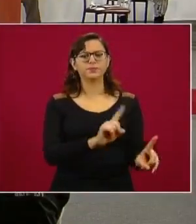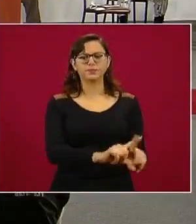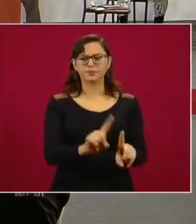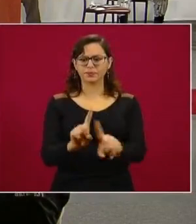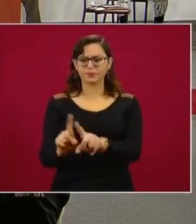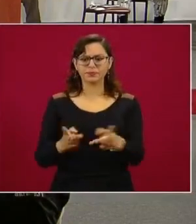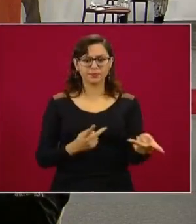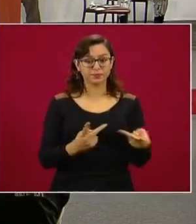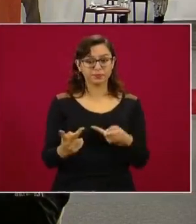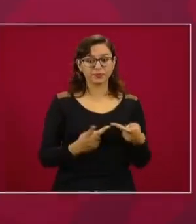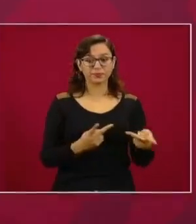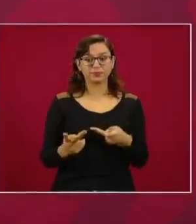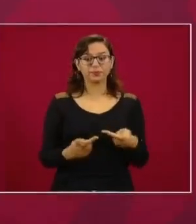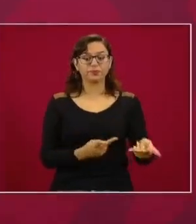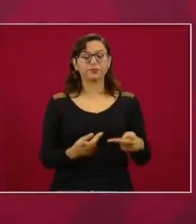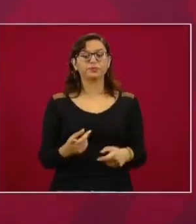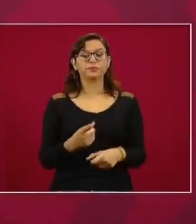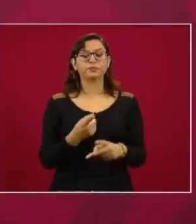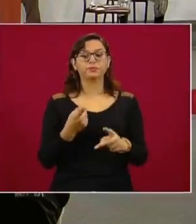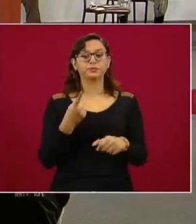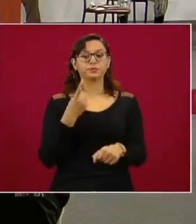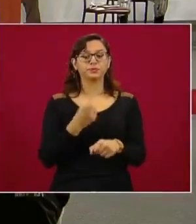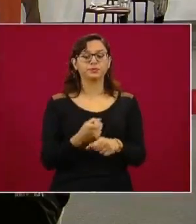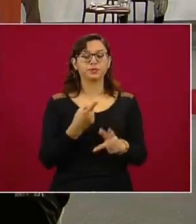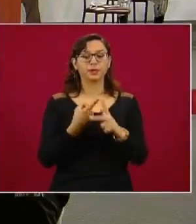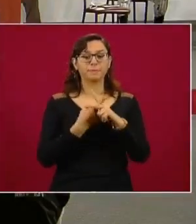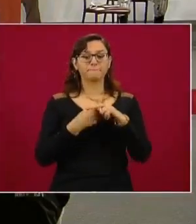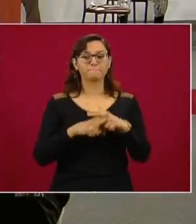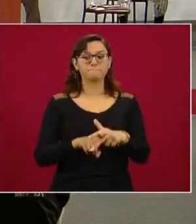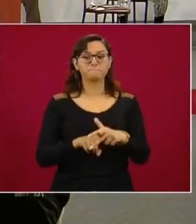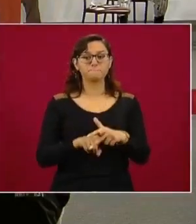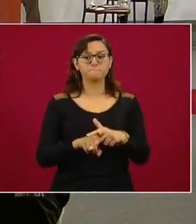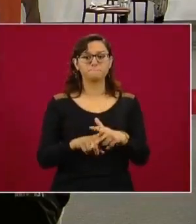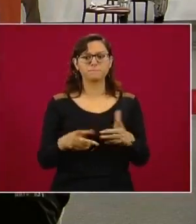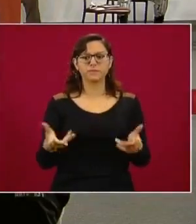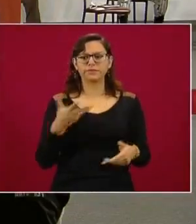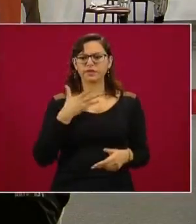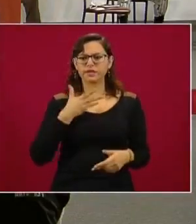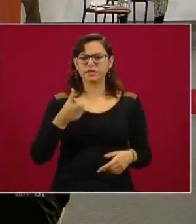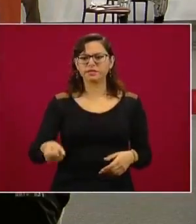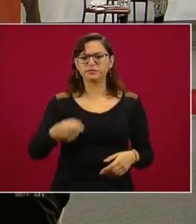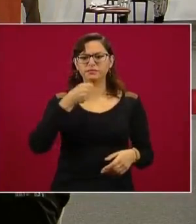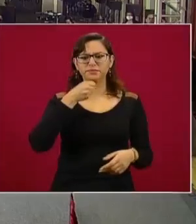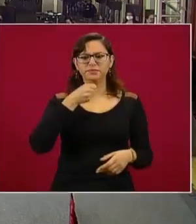comenzamos primeramente, si me permiten, acá. Hay un micrófono.